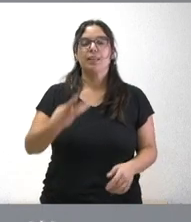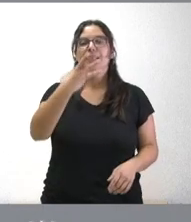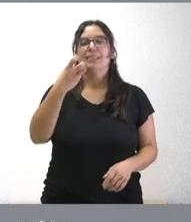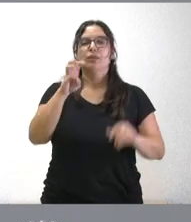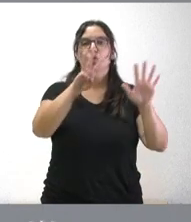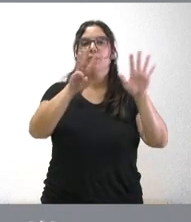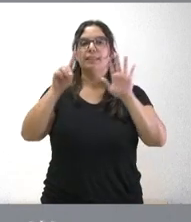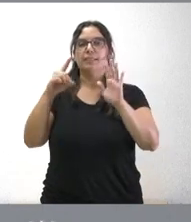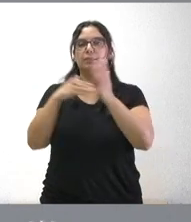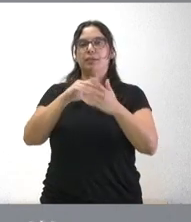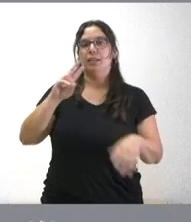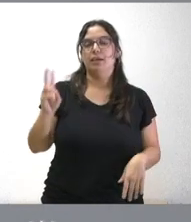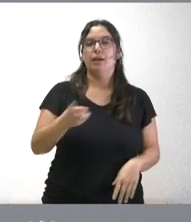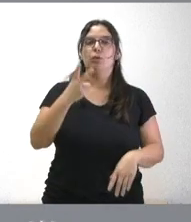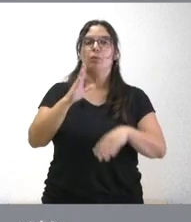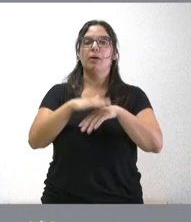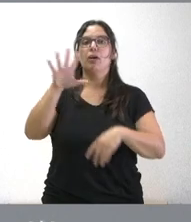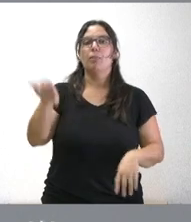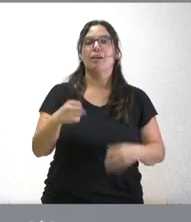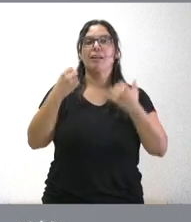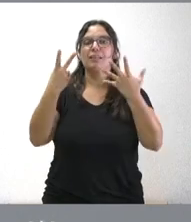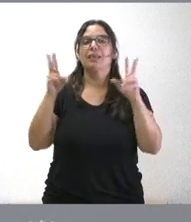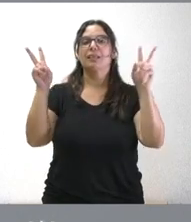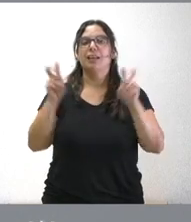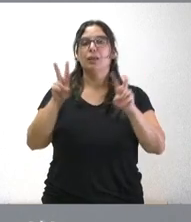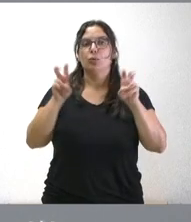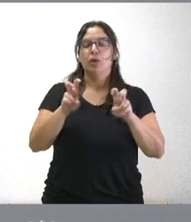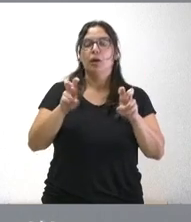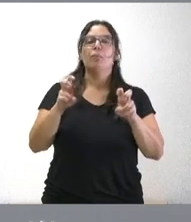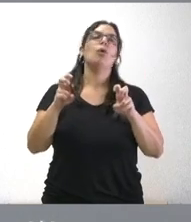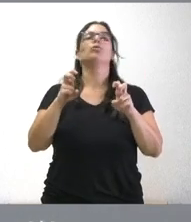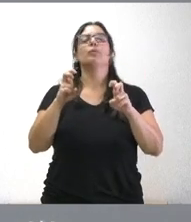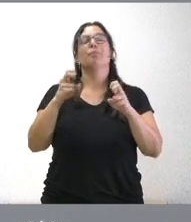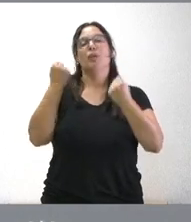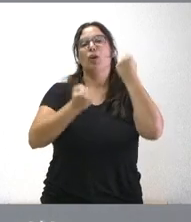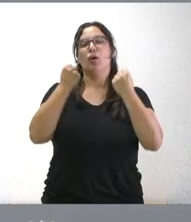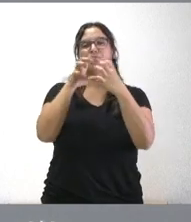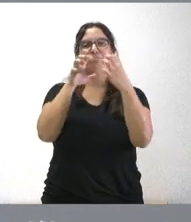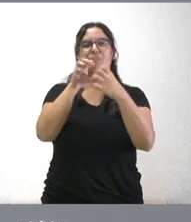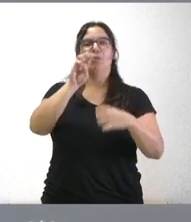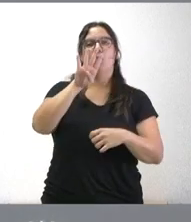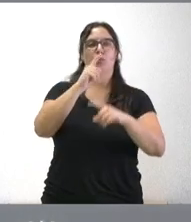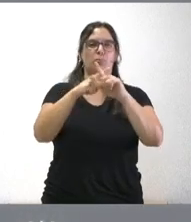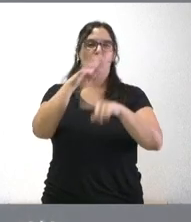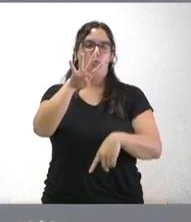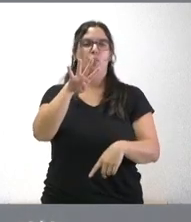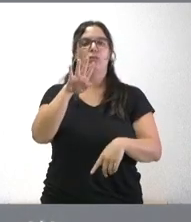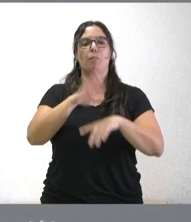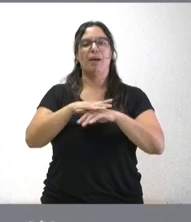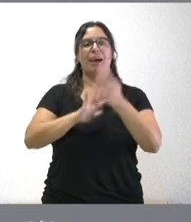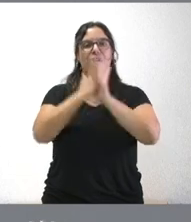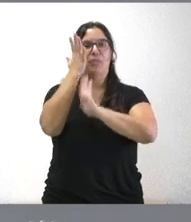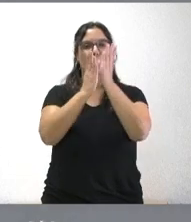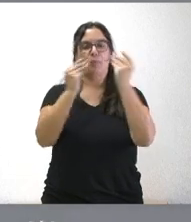386.000 euros para adquirir siete nuevos pick-up en Castilla y León para extinción de incendios. Se financian con